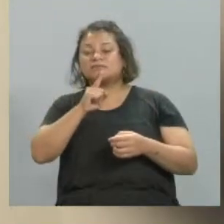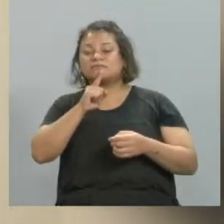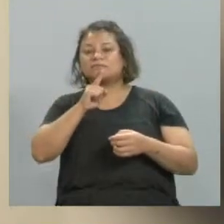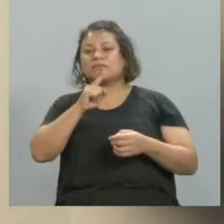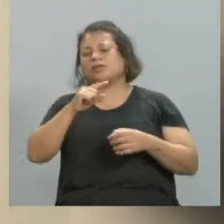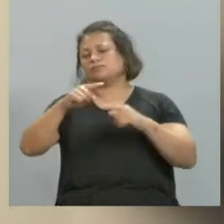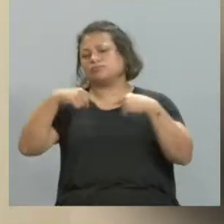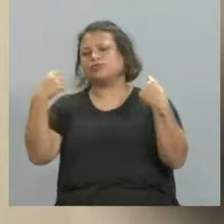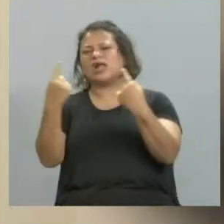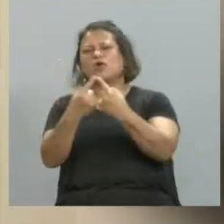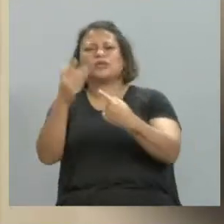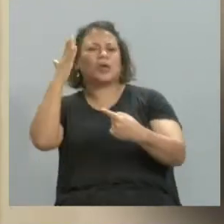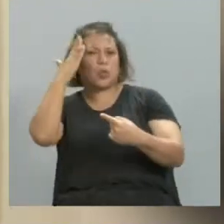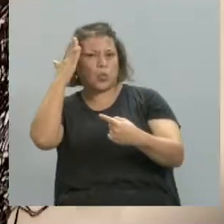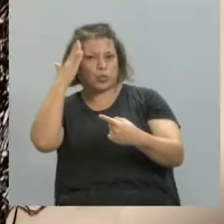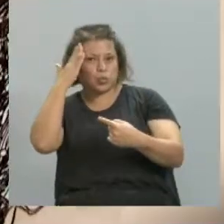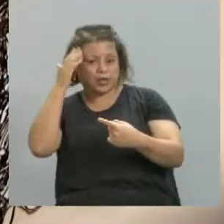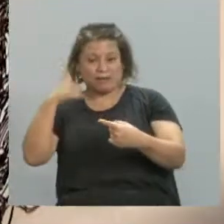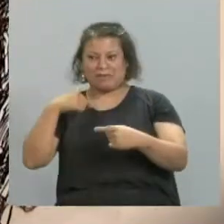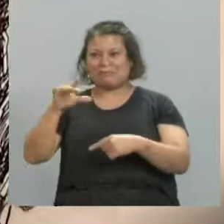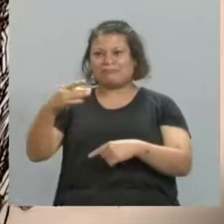pintura, que he seleccionado en el 2019.